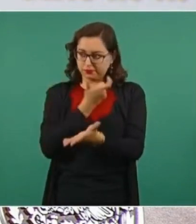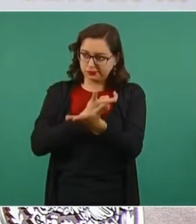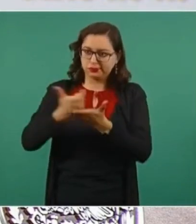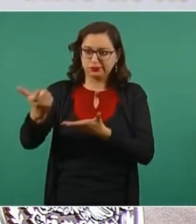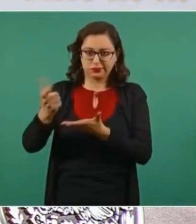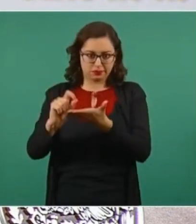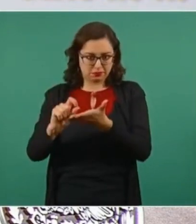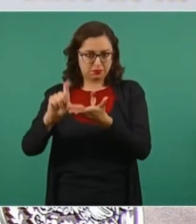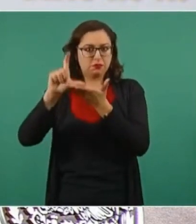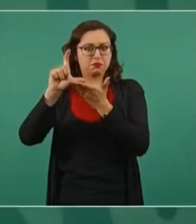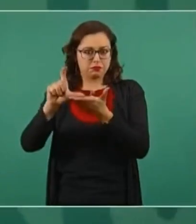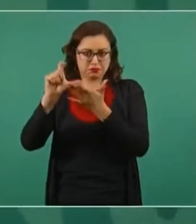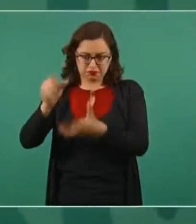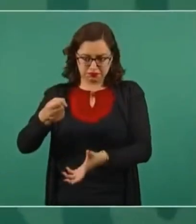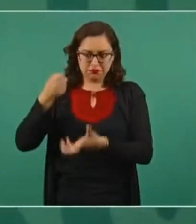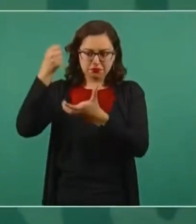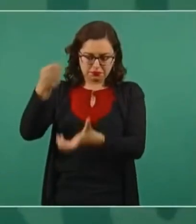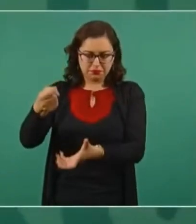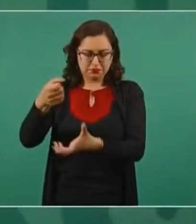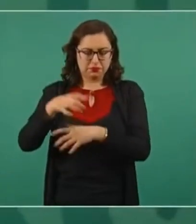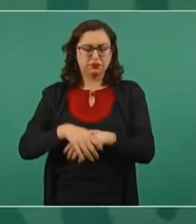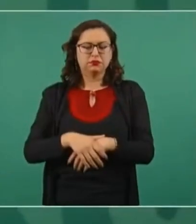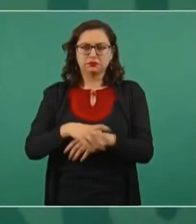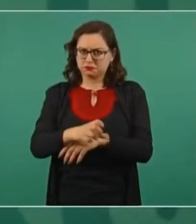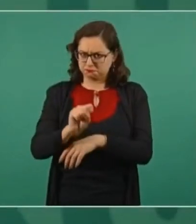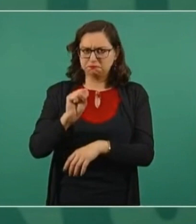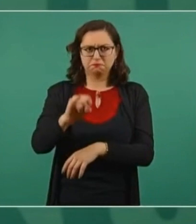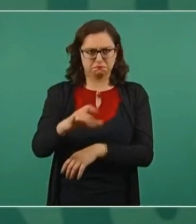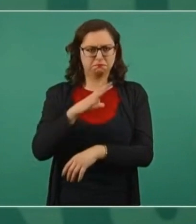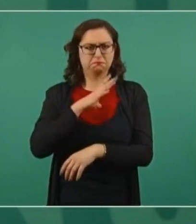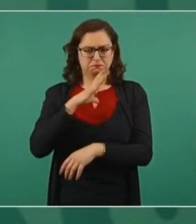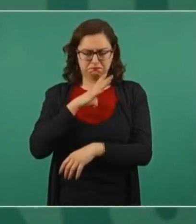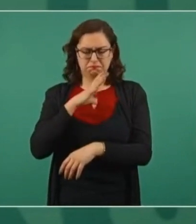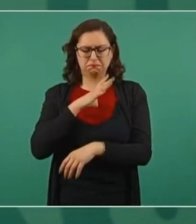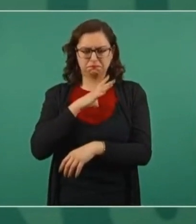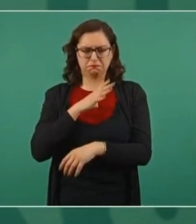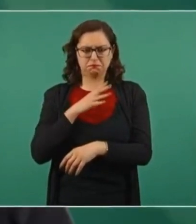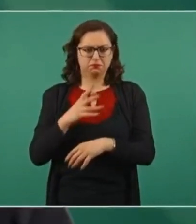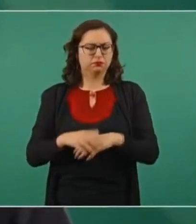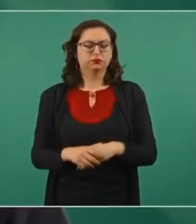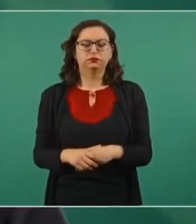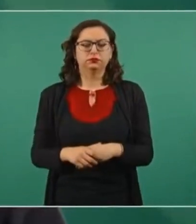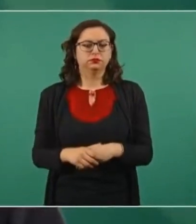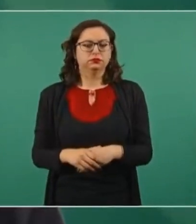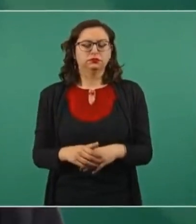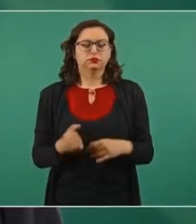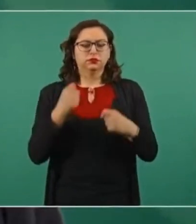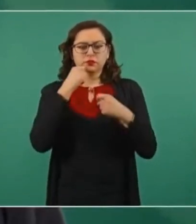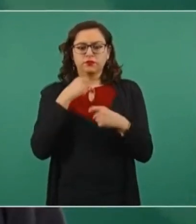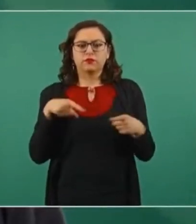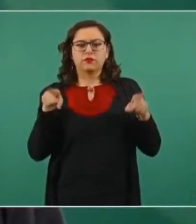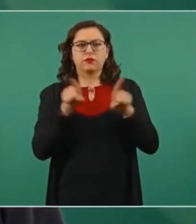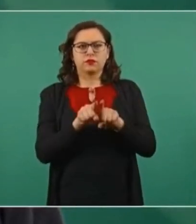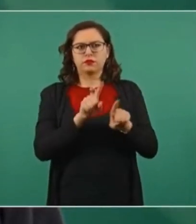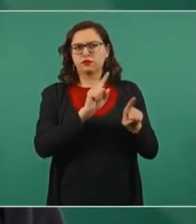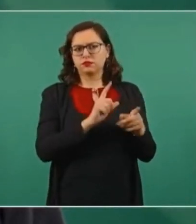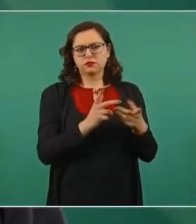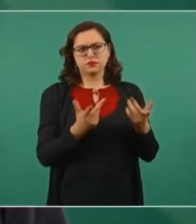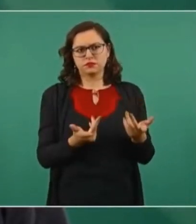presupuestal, y así en todos los programas.